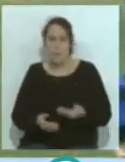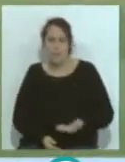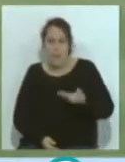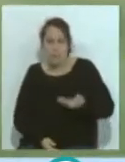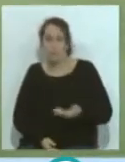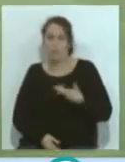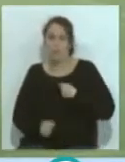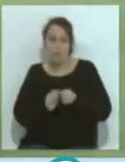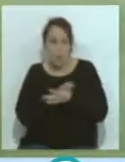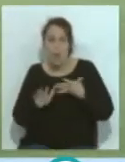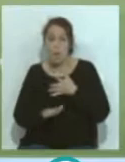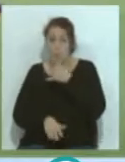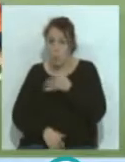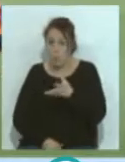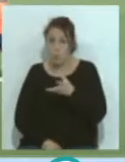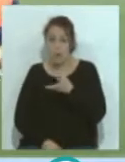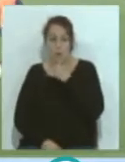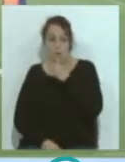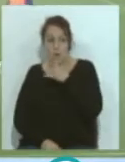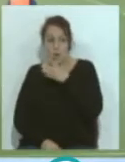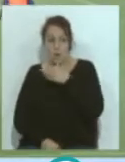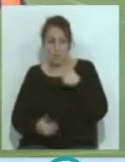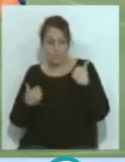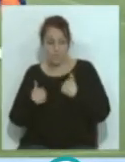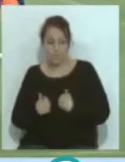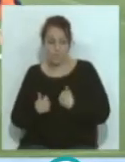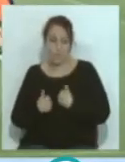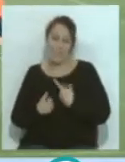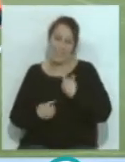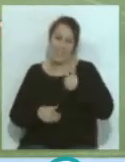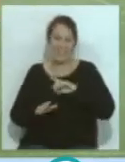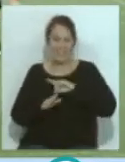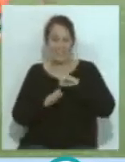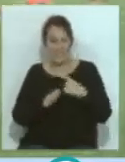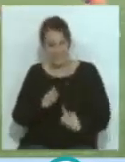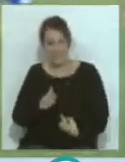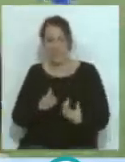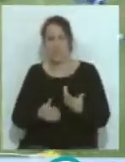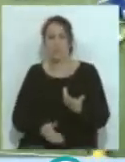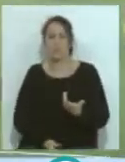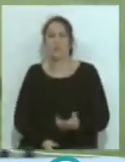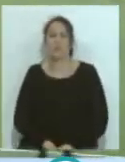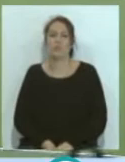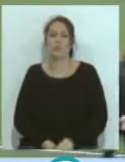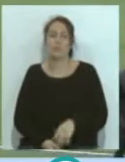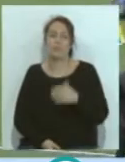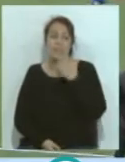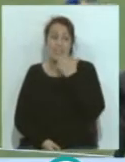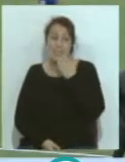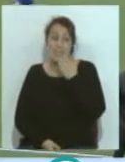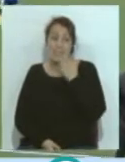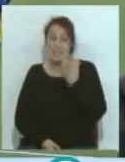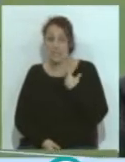de velocidades, porque ahora el organismo está bastante fatigado y ante cualquier exceso